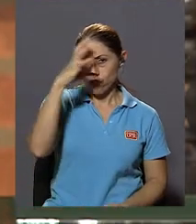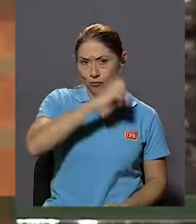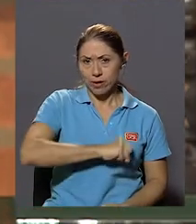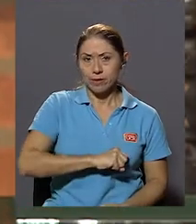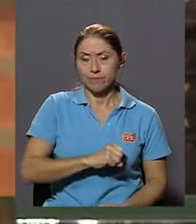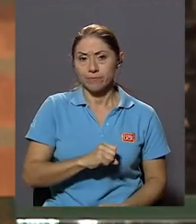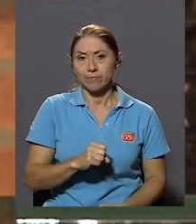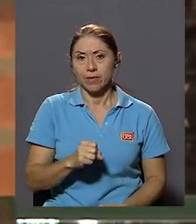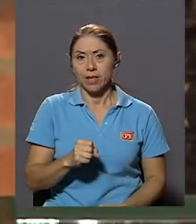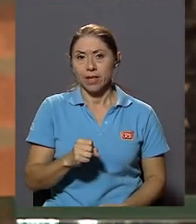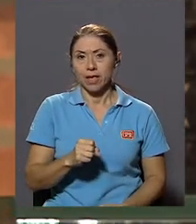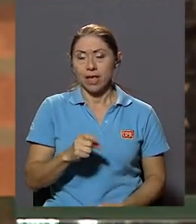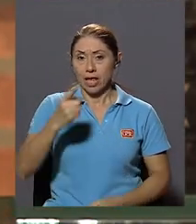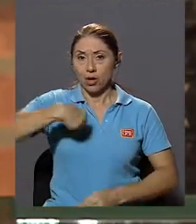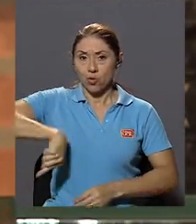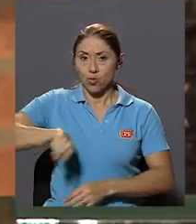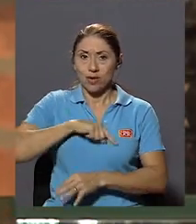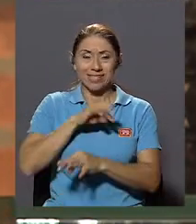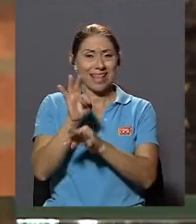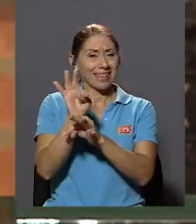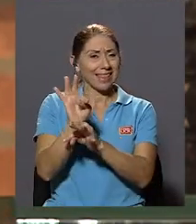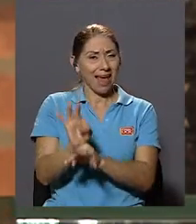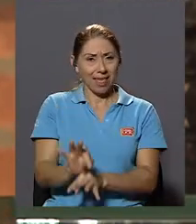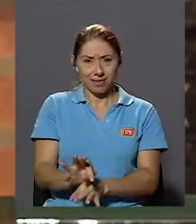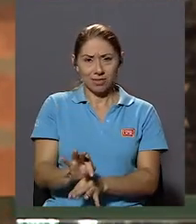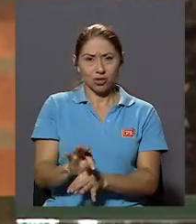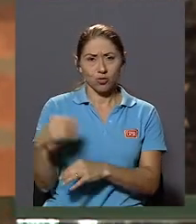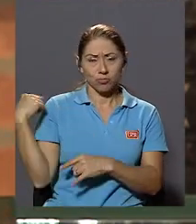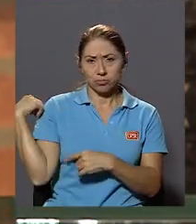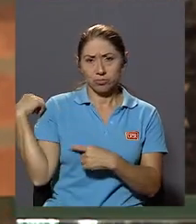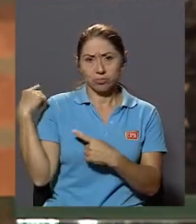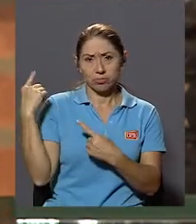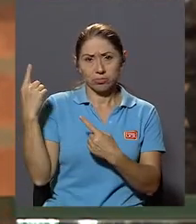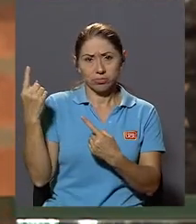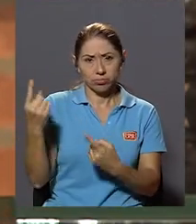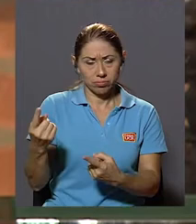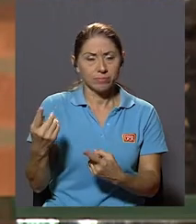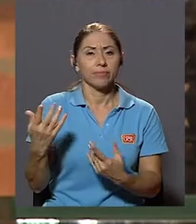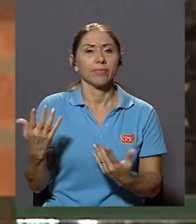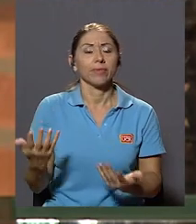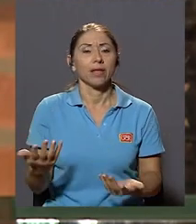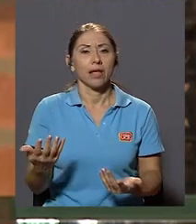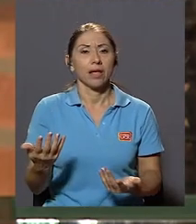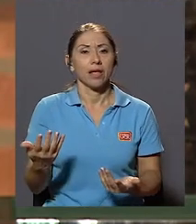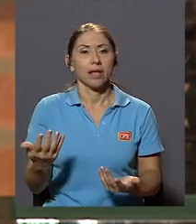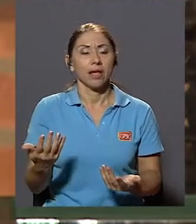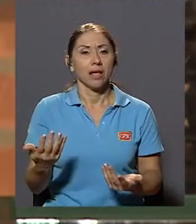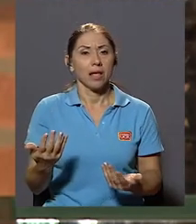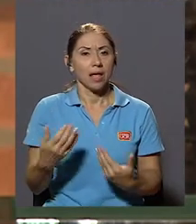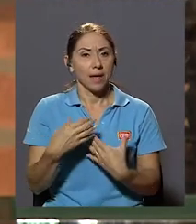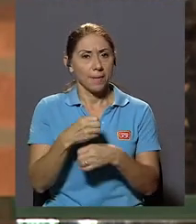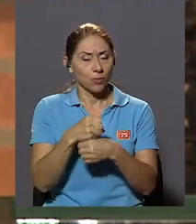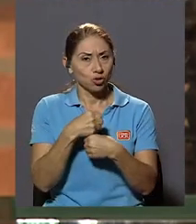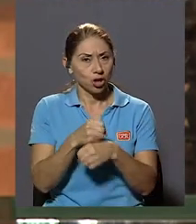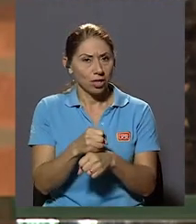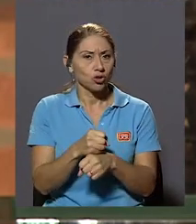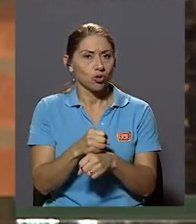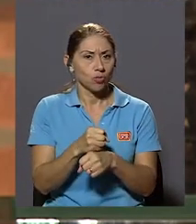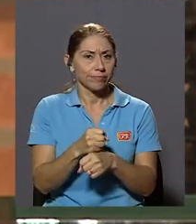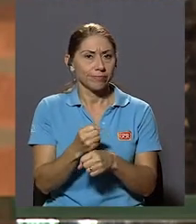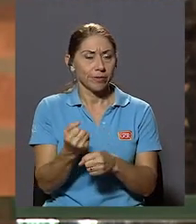nuestra Tradición Así se ha Hecho Patente Hemos hecho